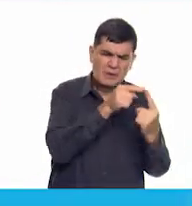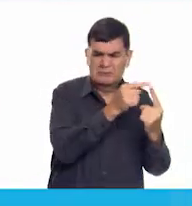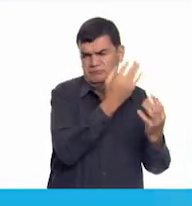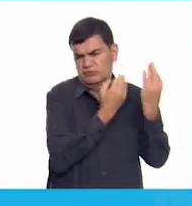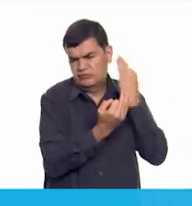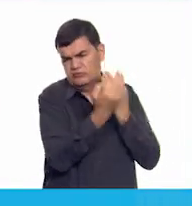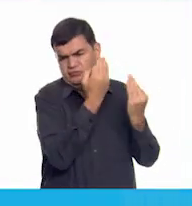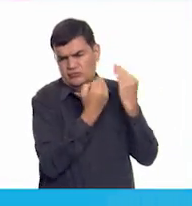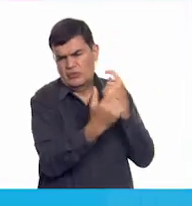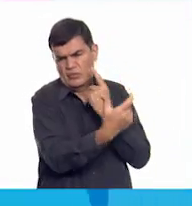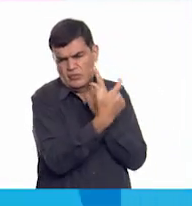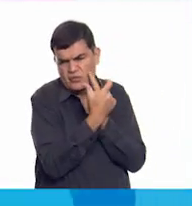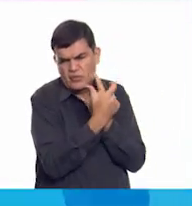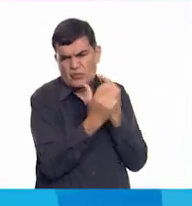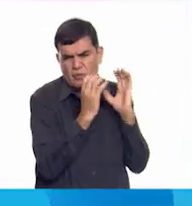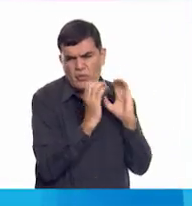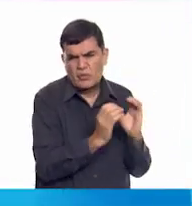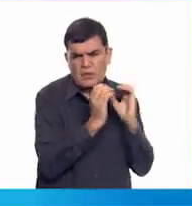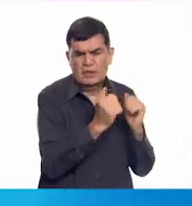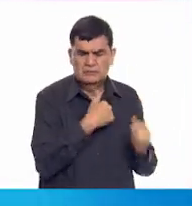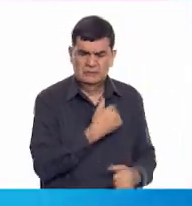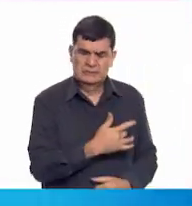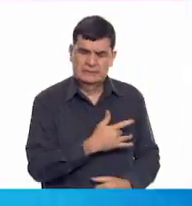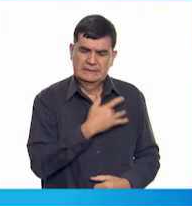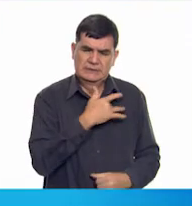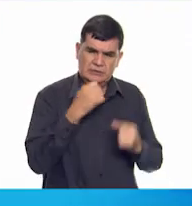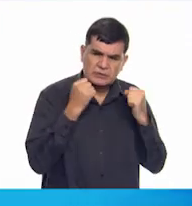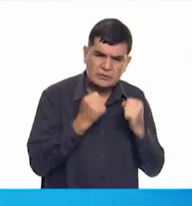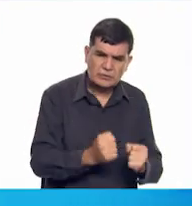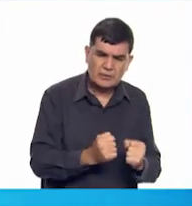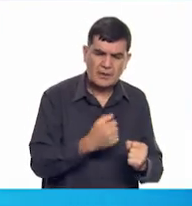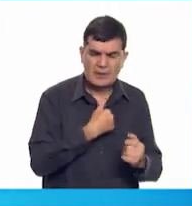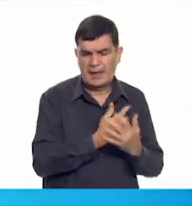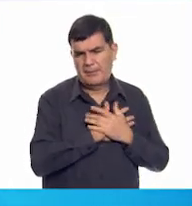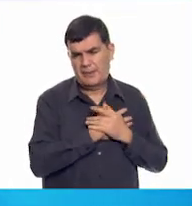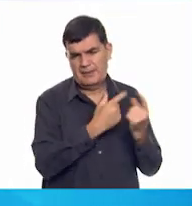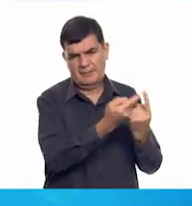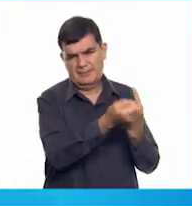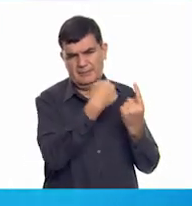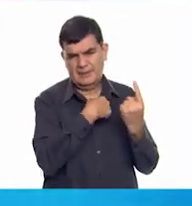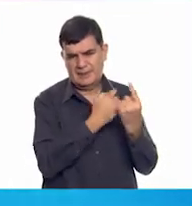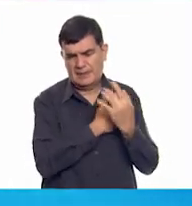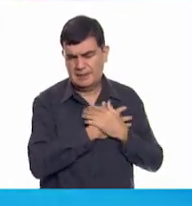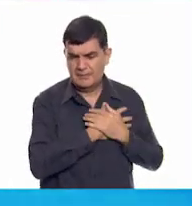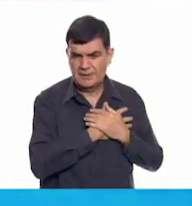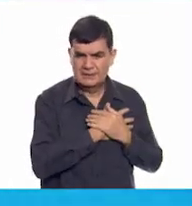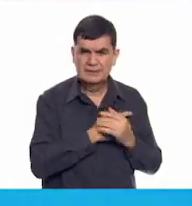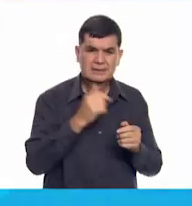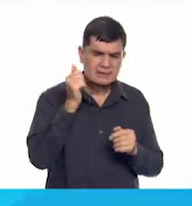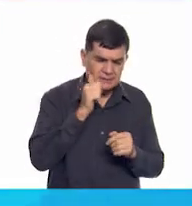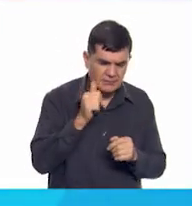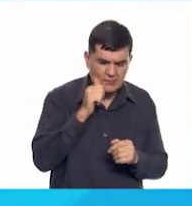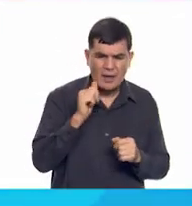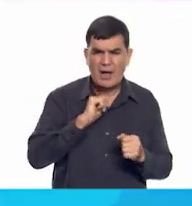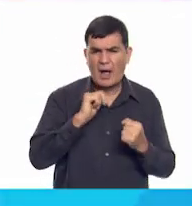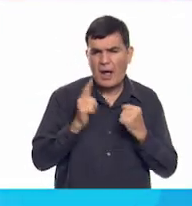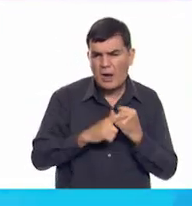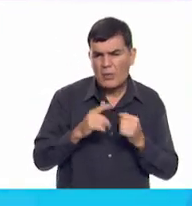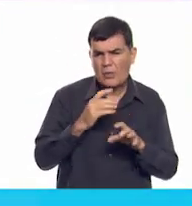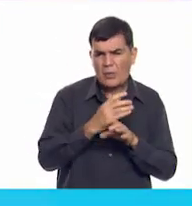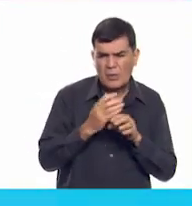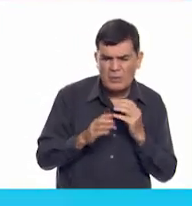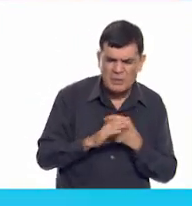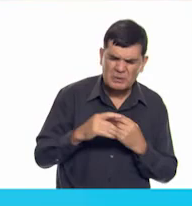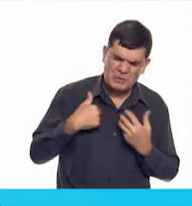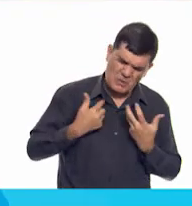cuidado, me protege y me hace sentir segura y amada. Cada vez que tengo un mal rato